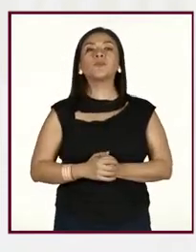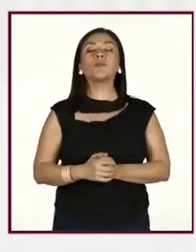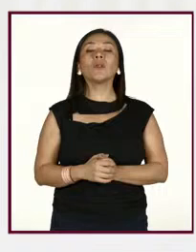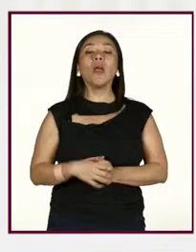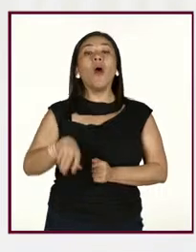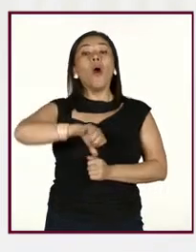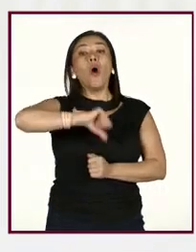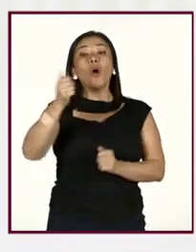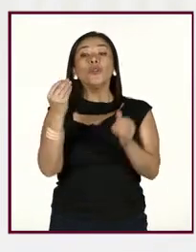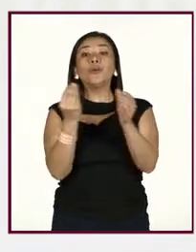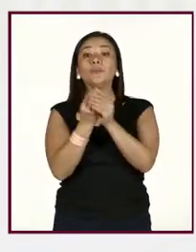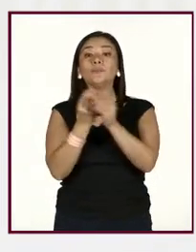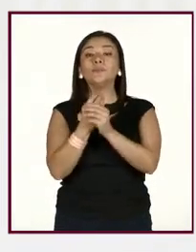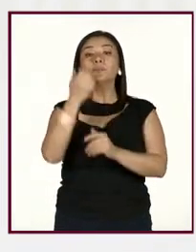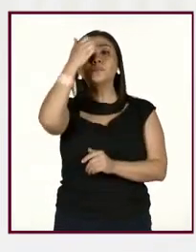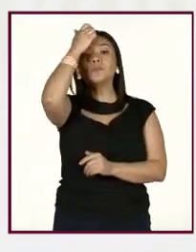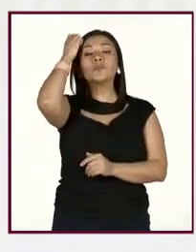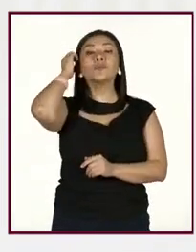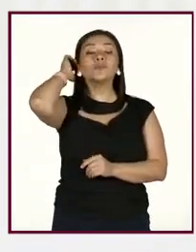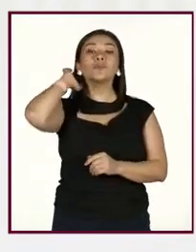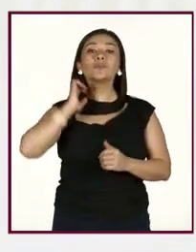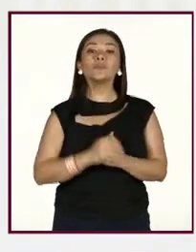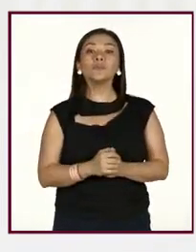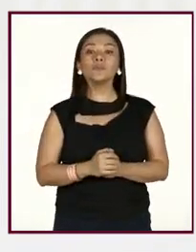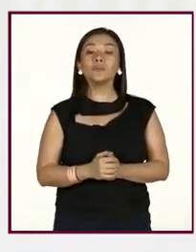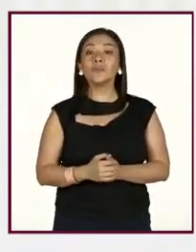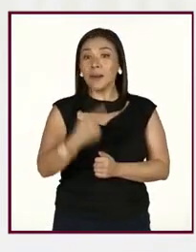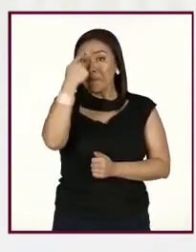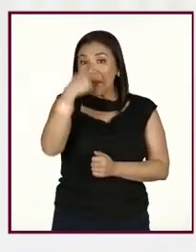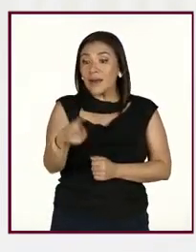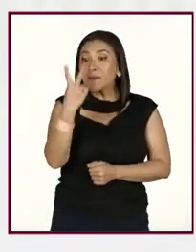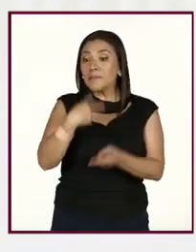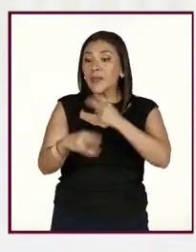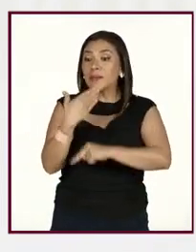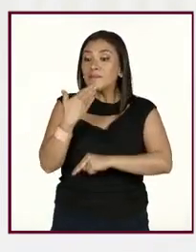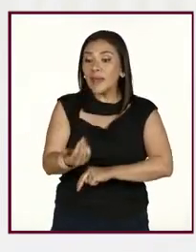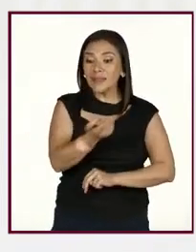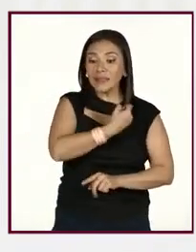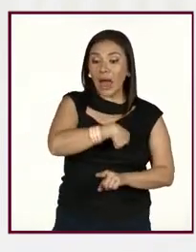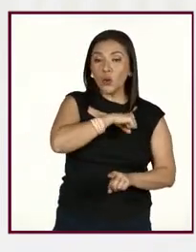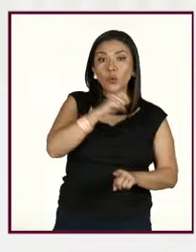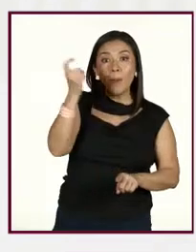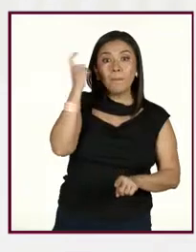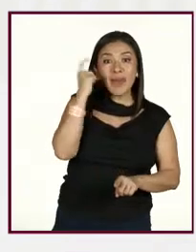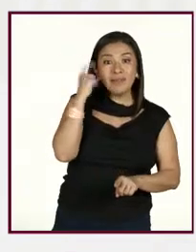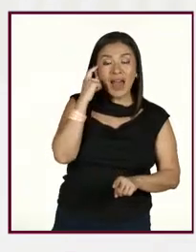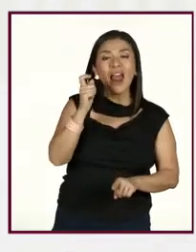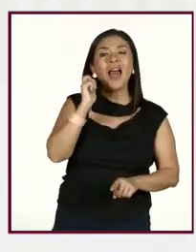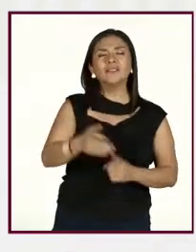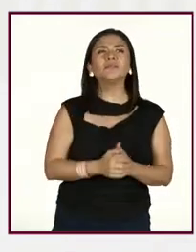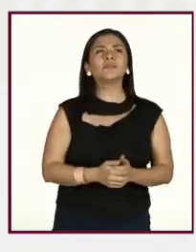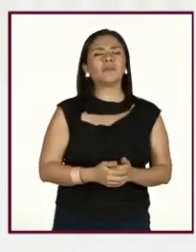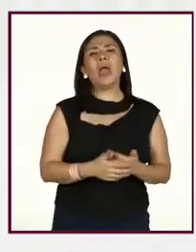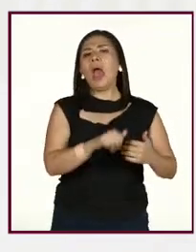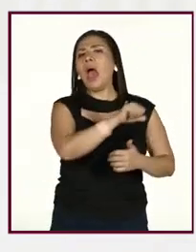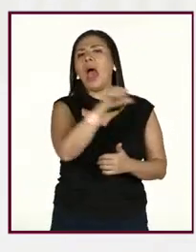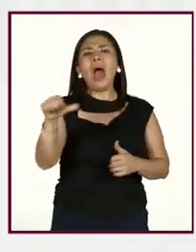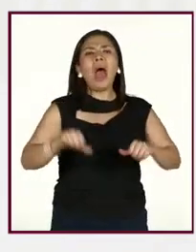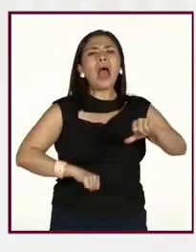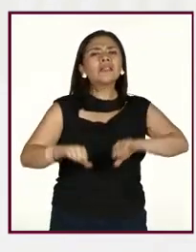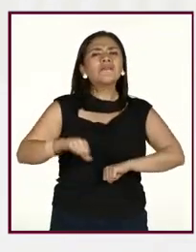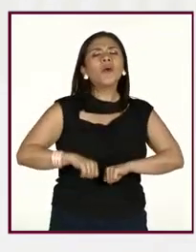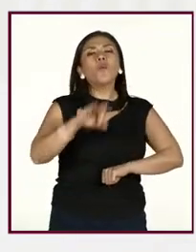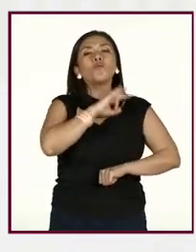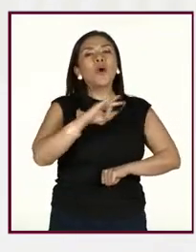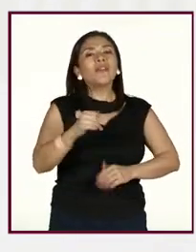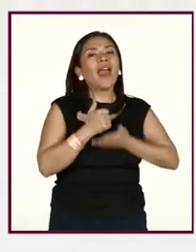cuanto al bienestar para promover una salud mental, se refiere a fomentar aquellas conductas a favor